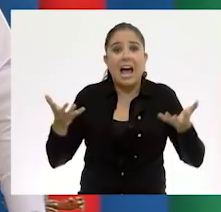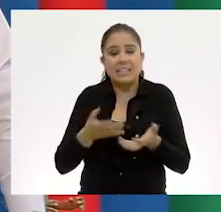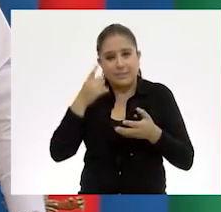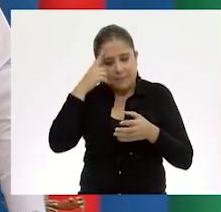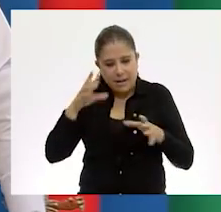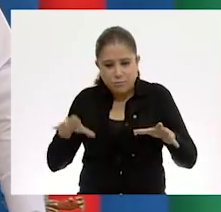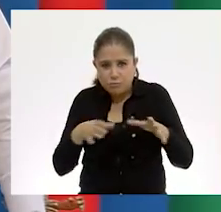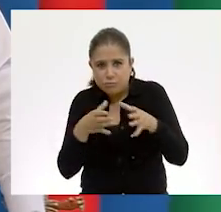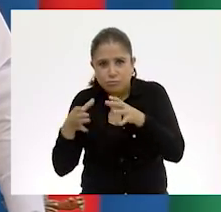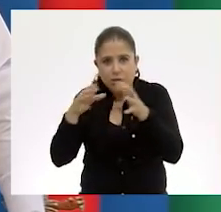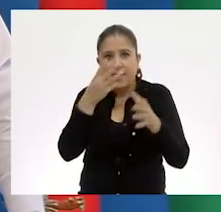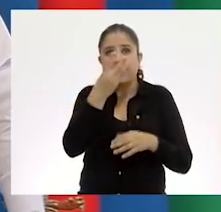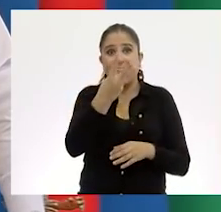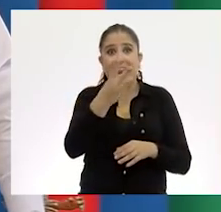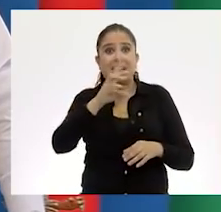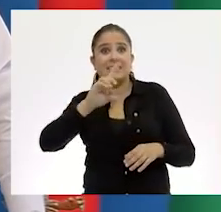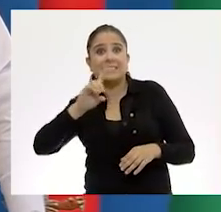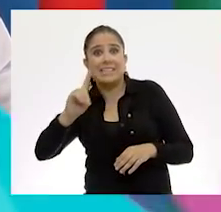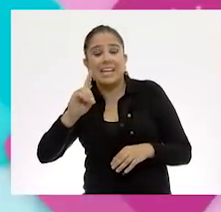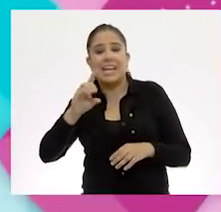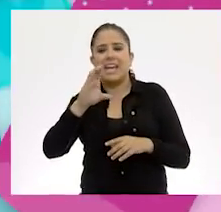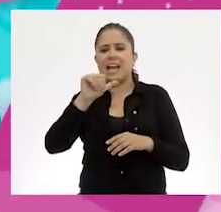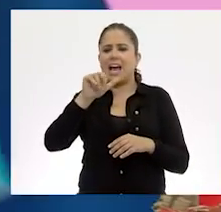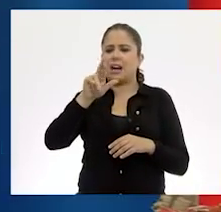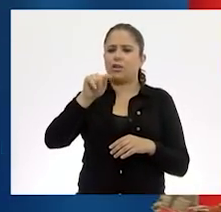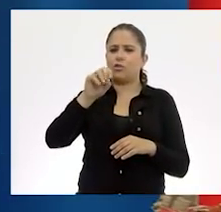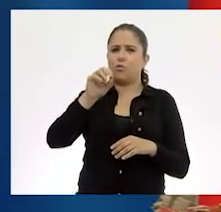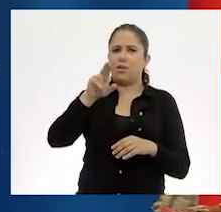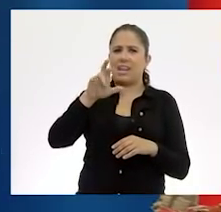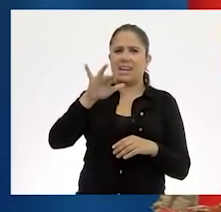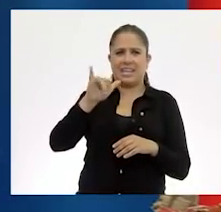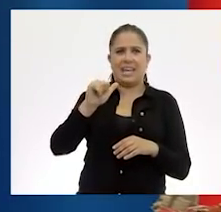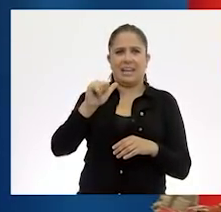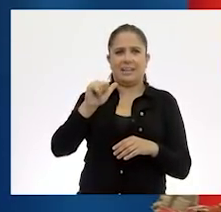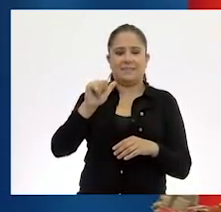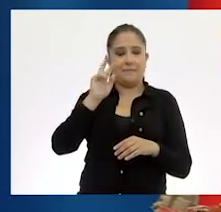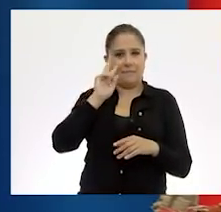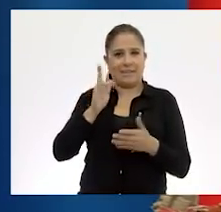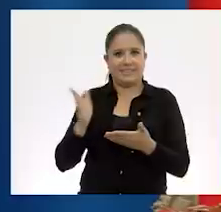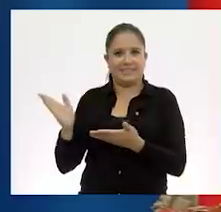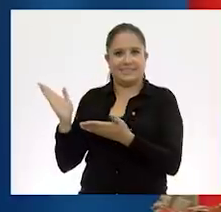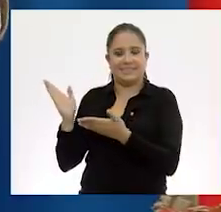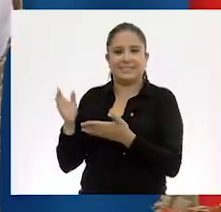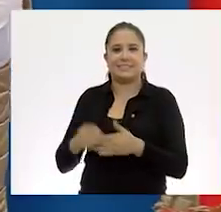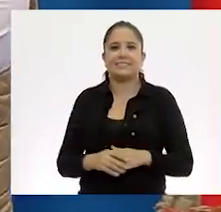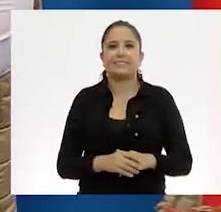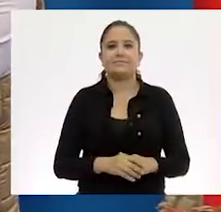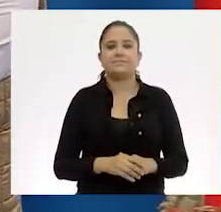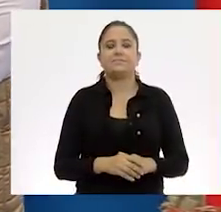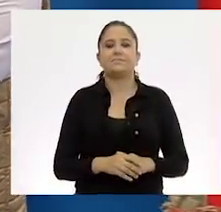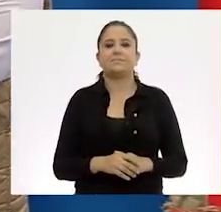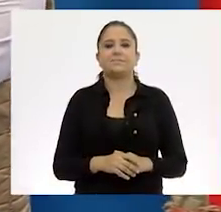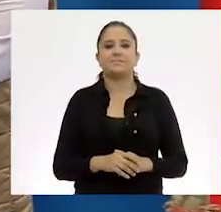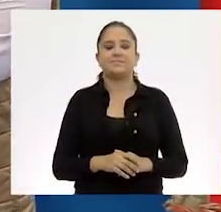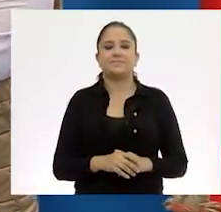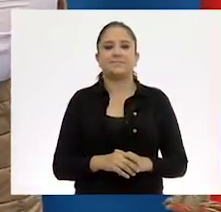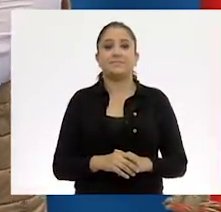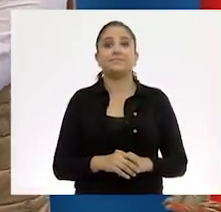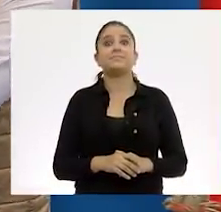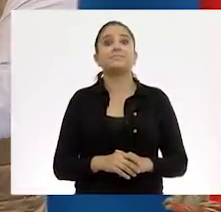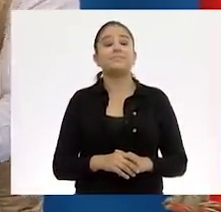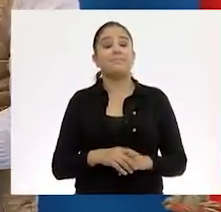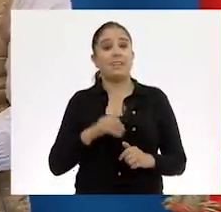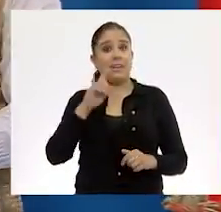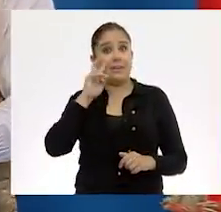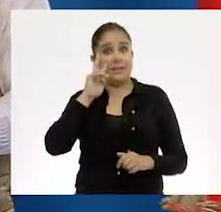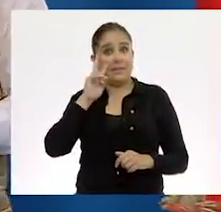tridimensional con la técnica de cartonería. Quiero compartirte algo. Mira. Déjame